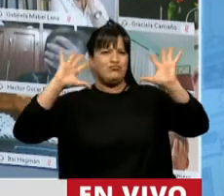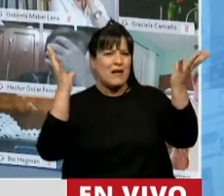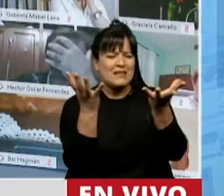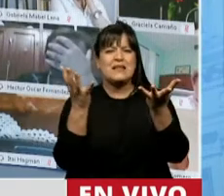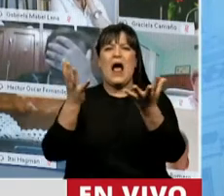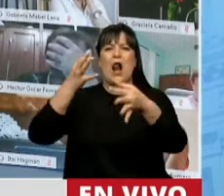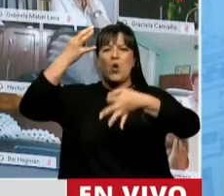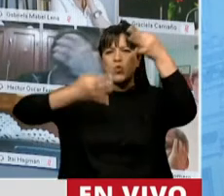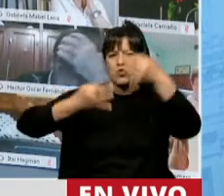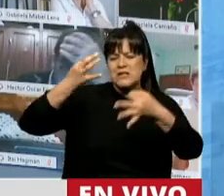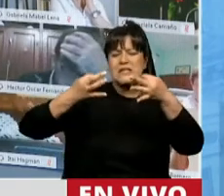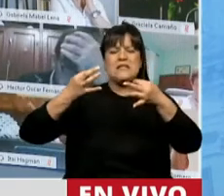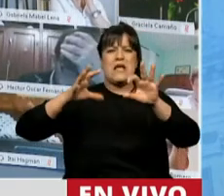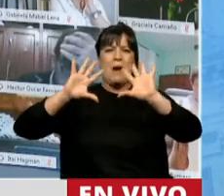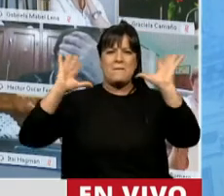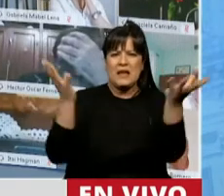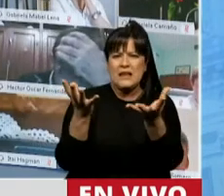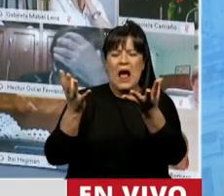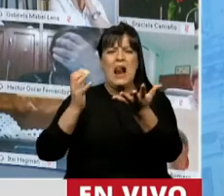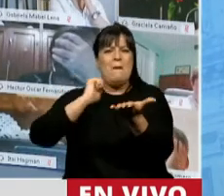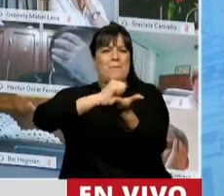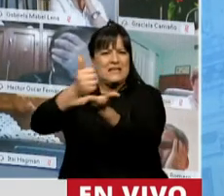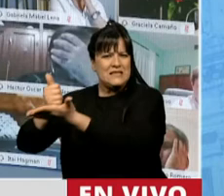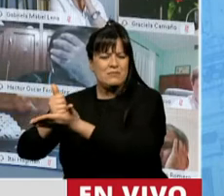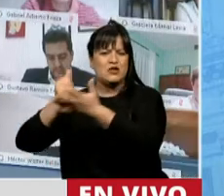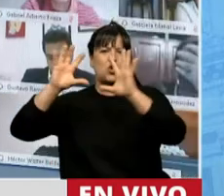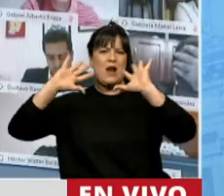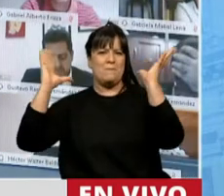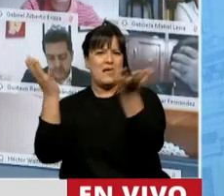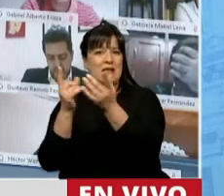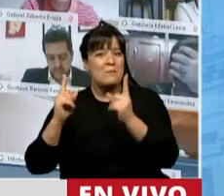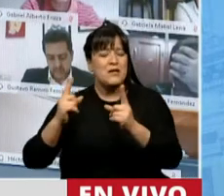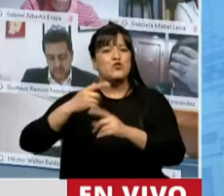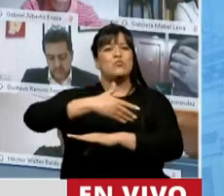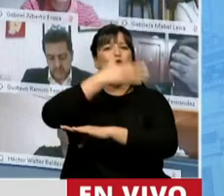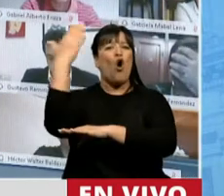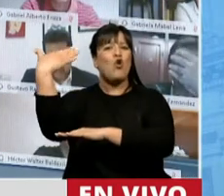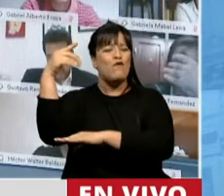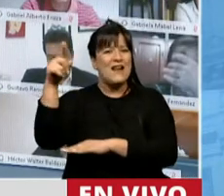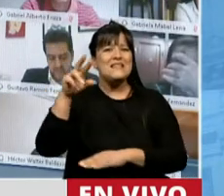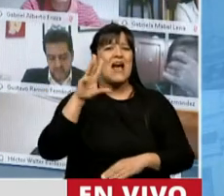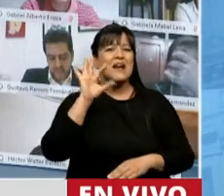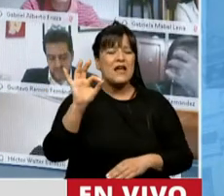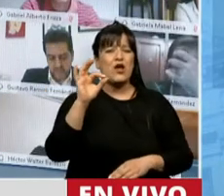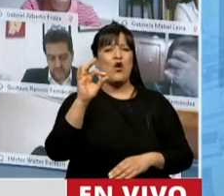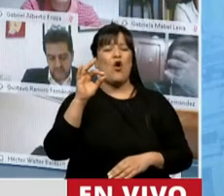la participación ambiental, lo que retoma la conferencia de Río más 20 en el año 2012.